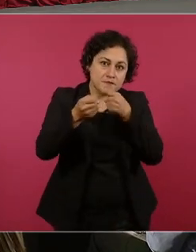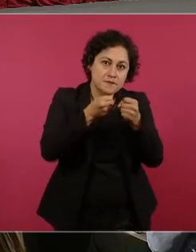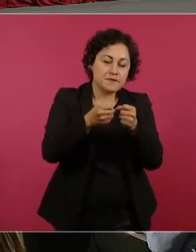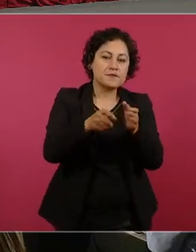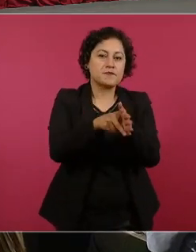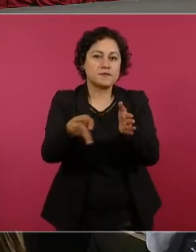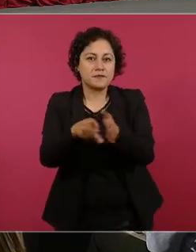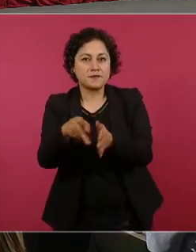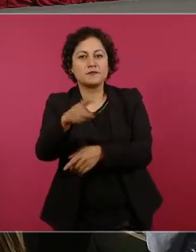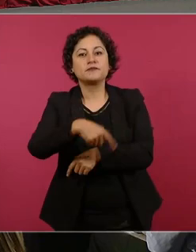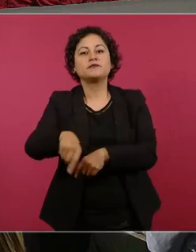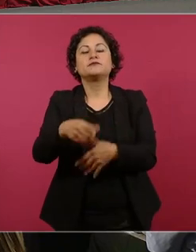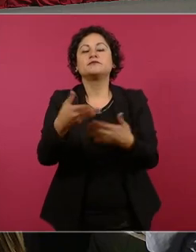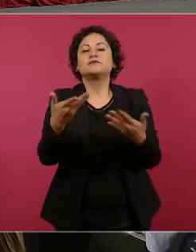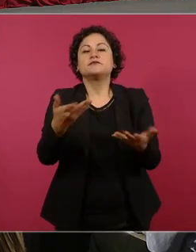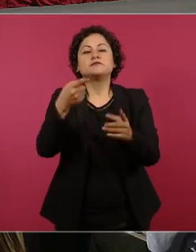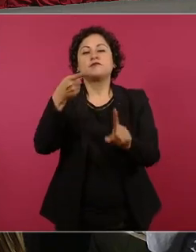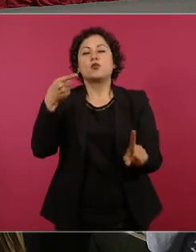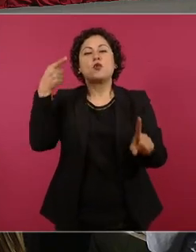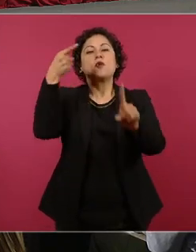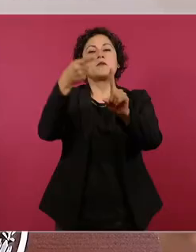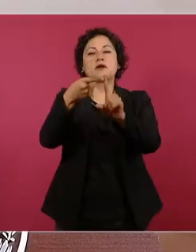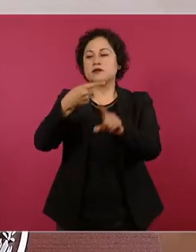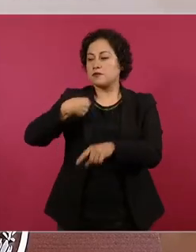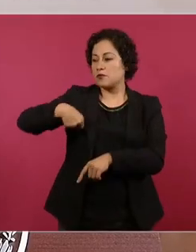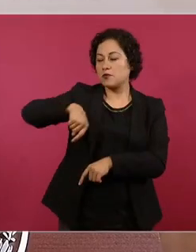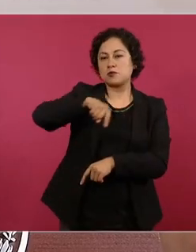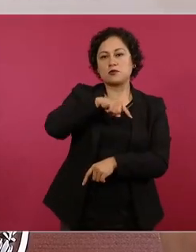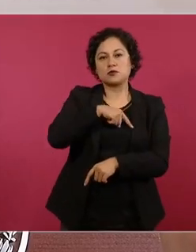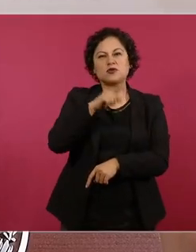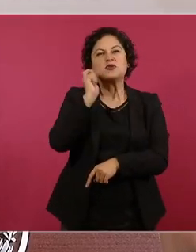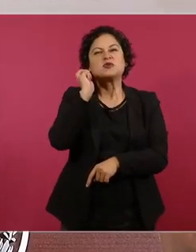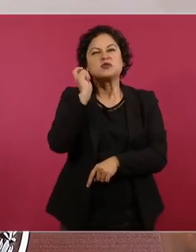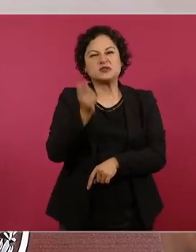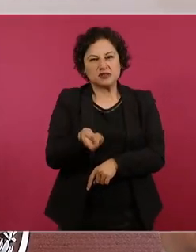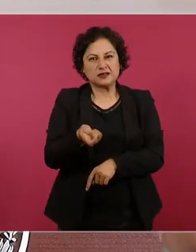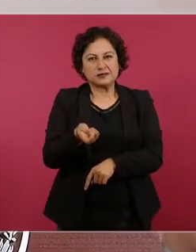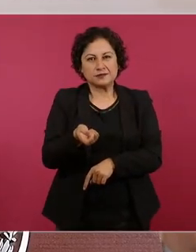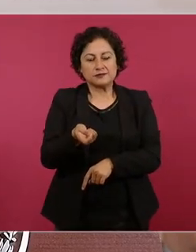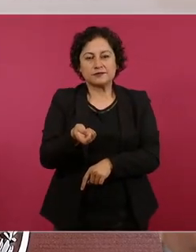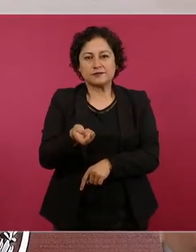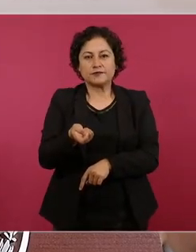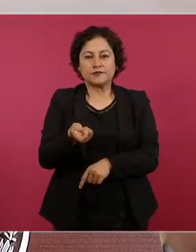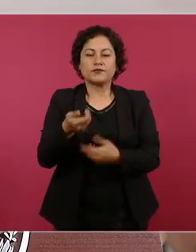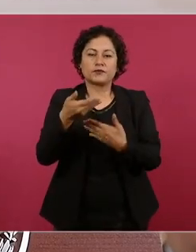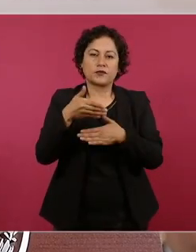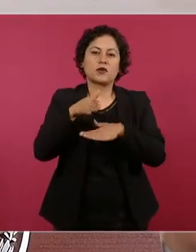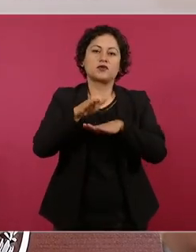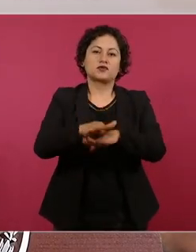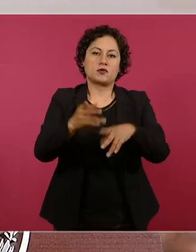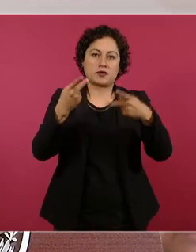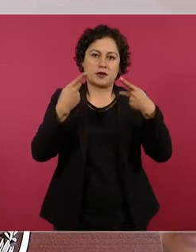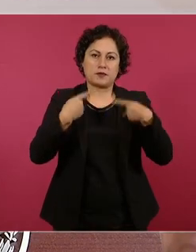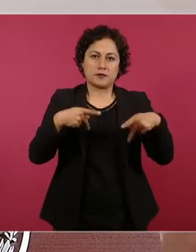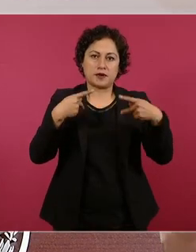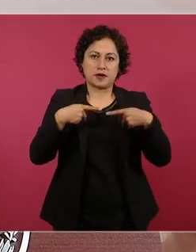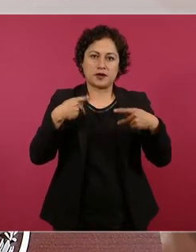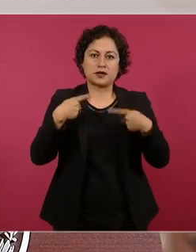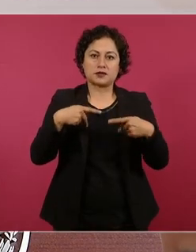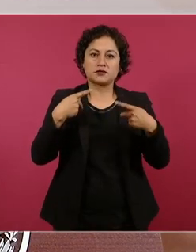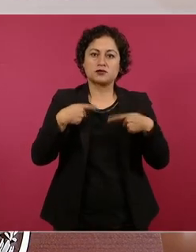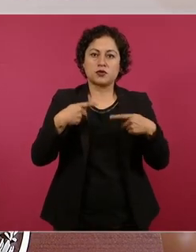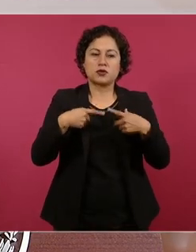el objetivo que tenemos en el trabajo relacionado con la búsqueda de personas reportadas como